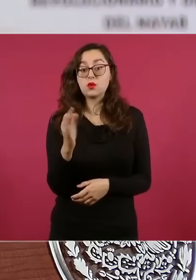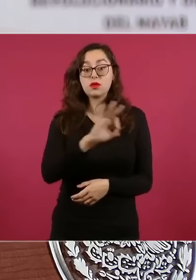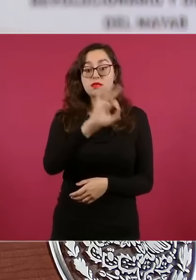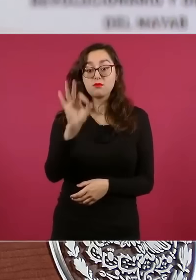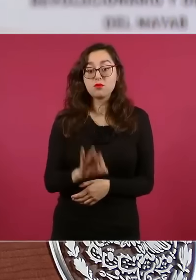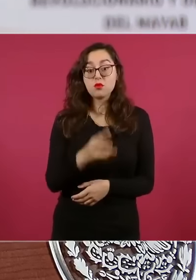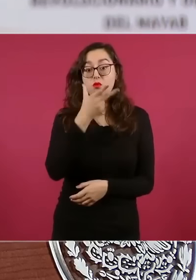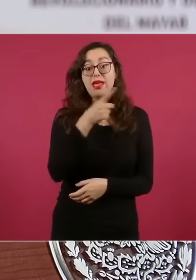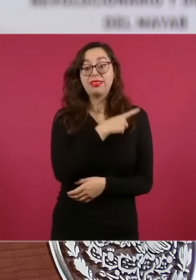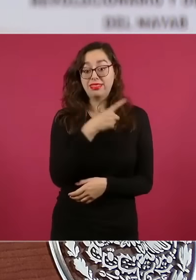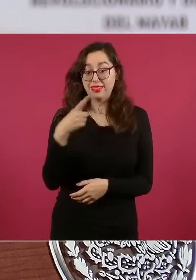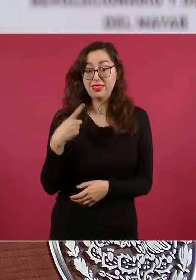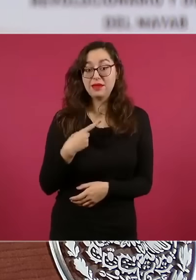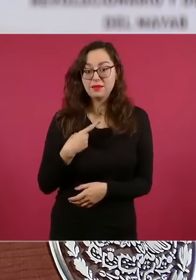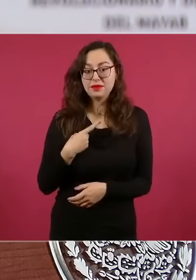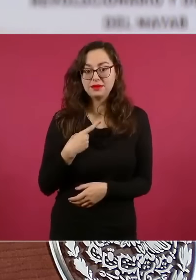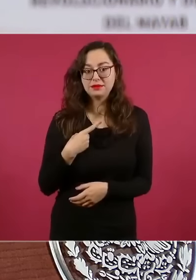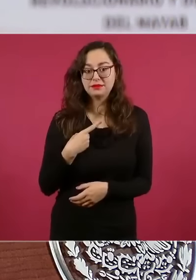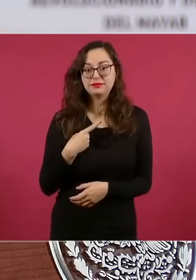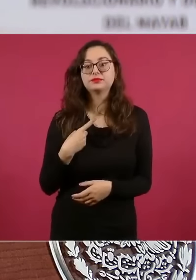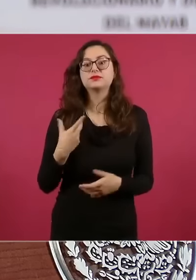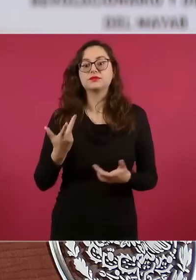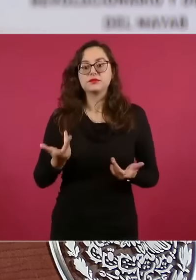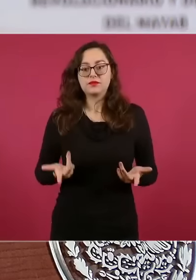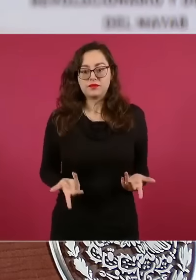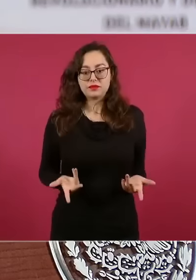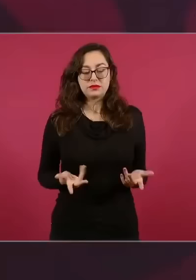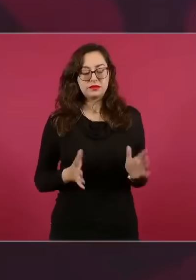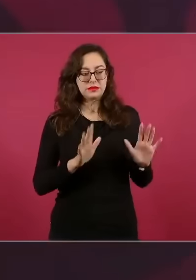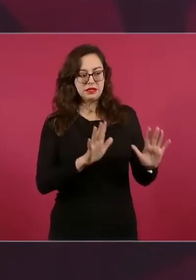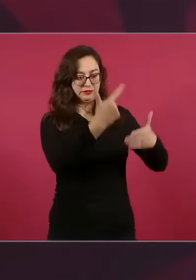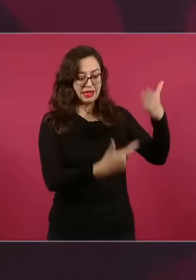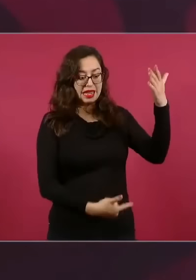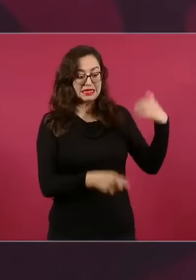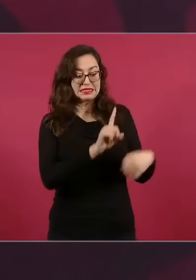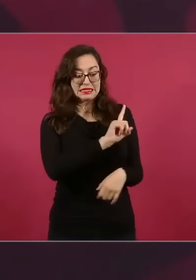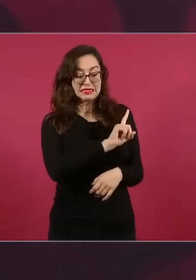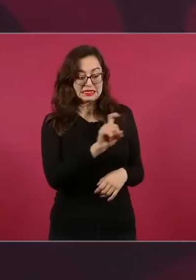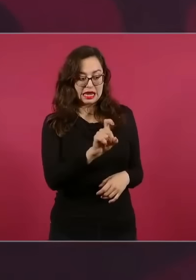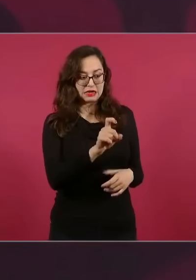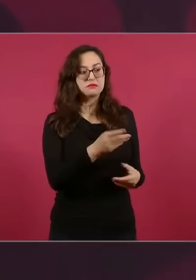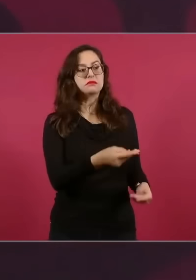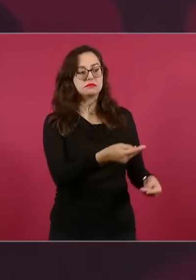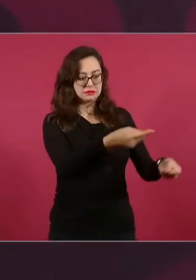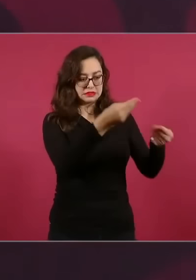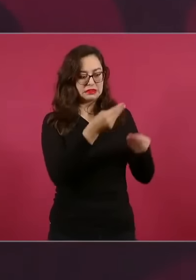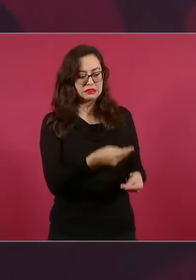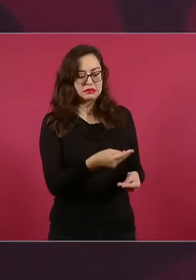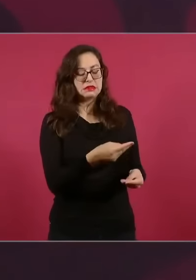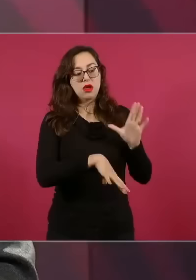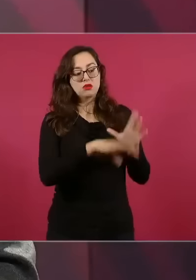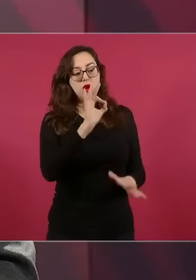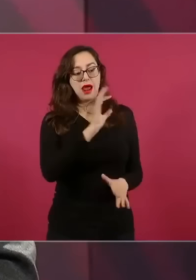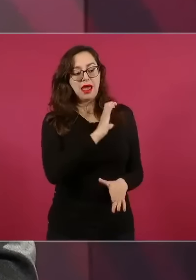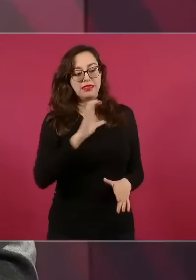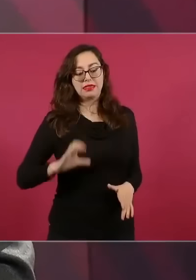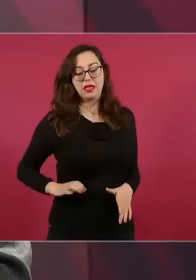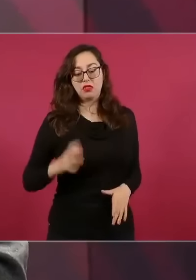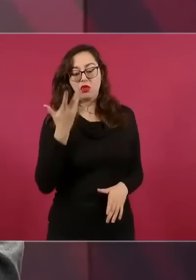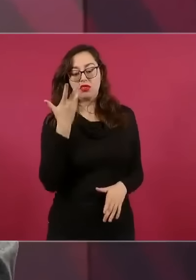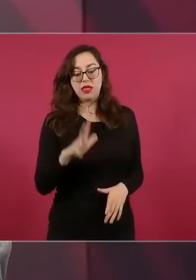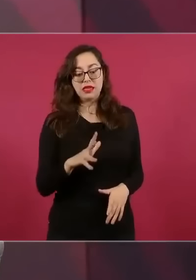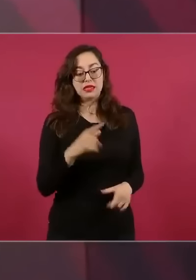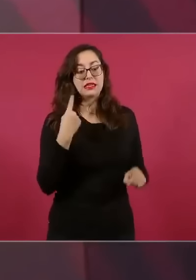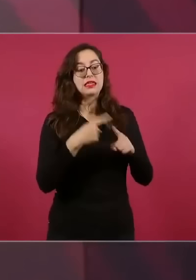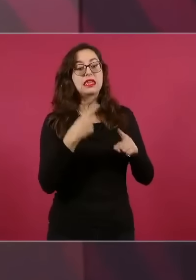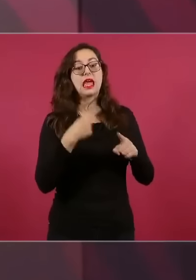y la mitad hombres. Entonces, va a haber una insaculación de los 100 para que queden 10, pero no los va a